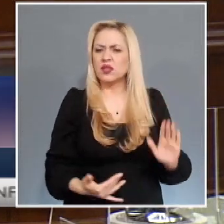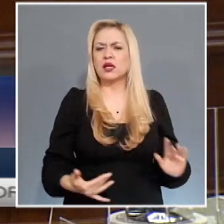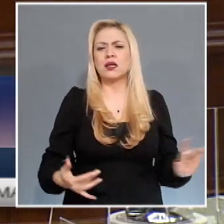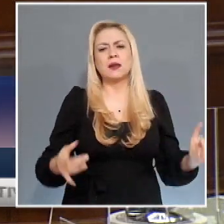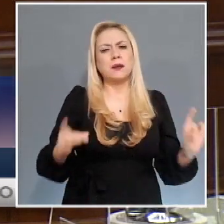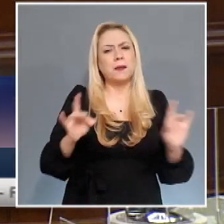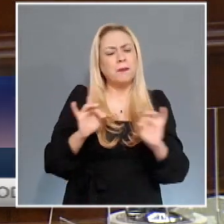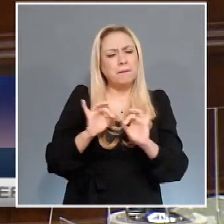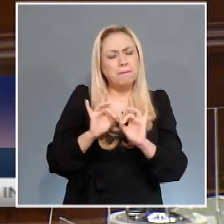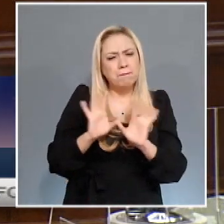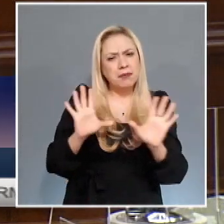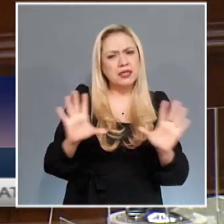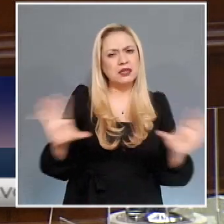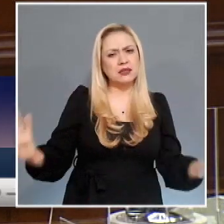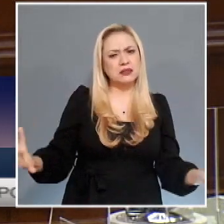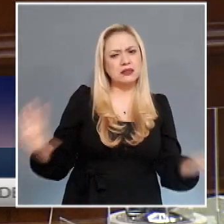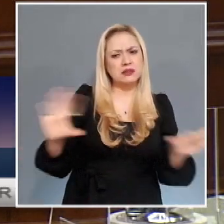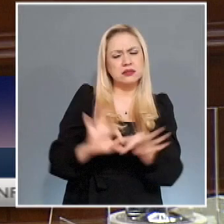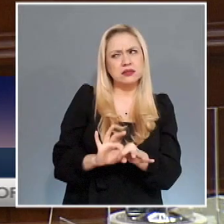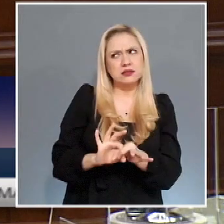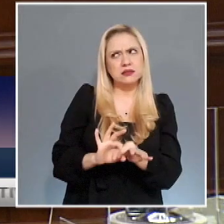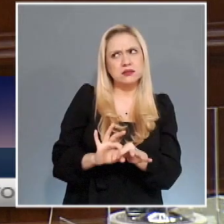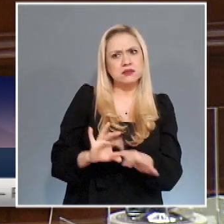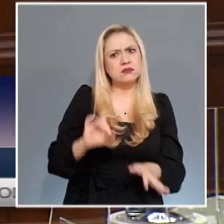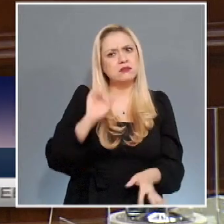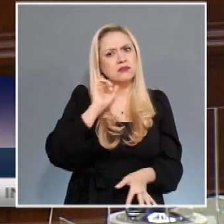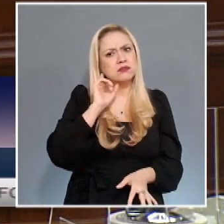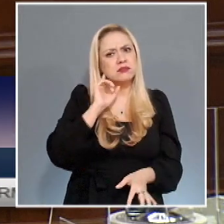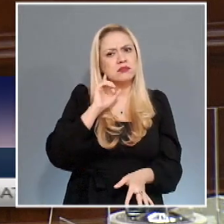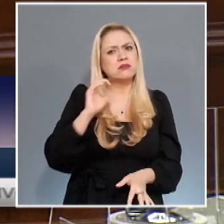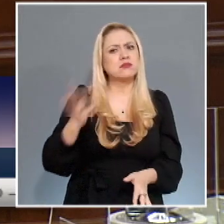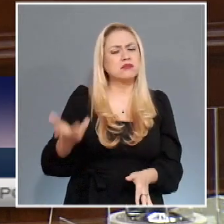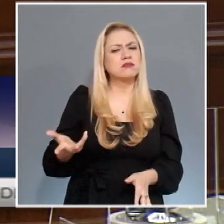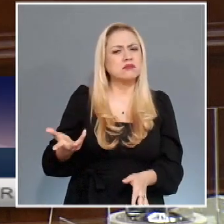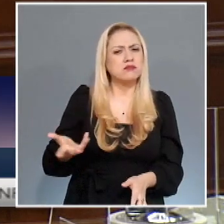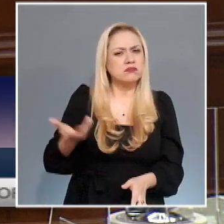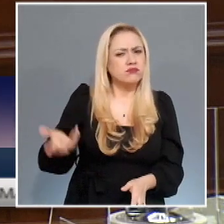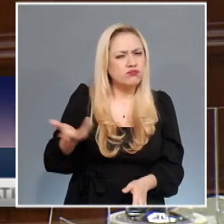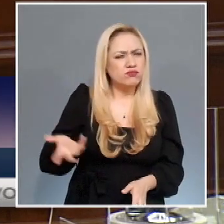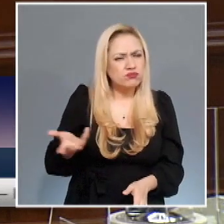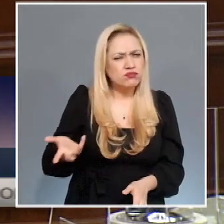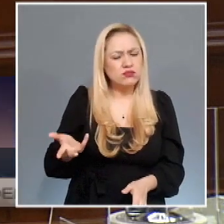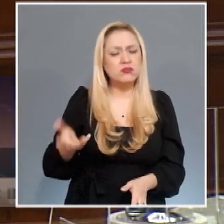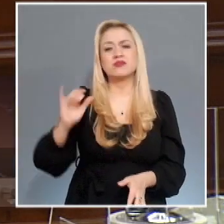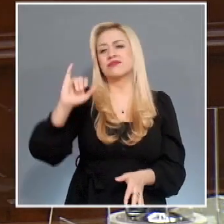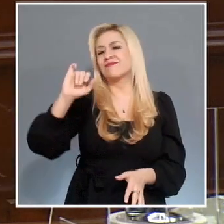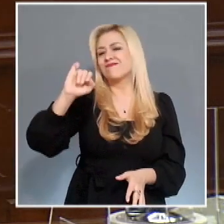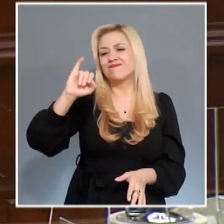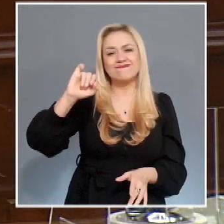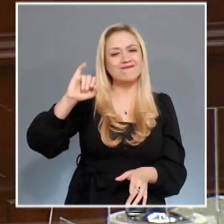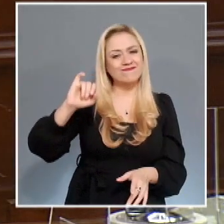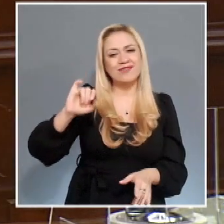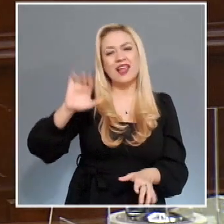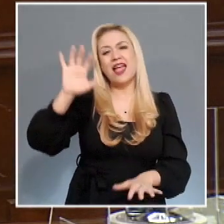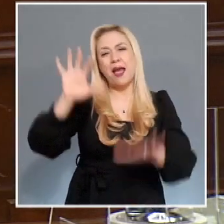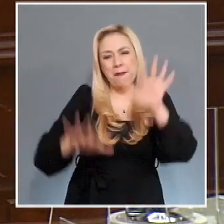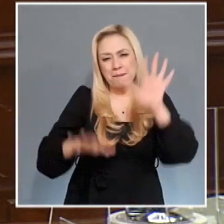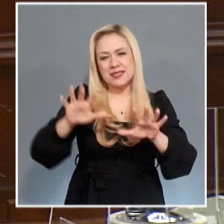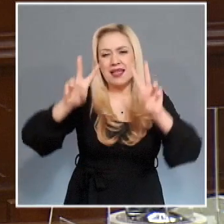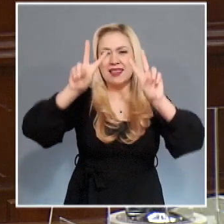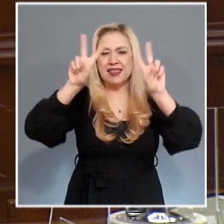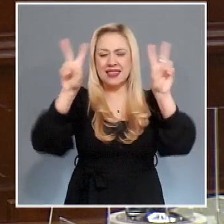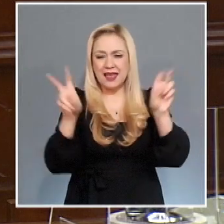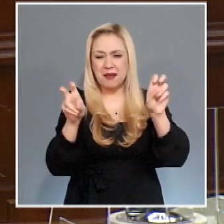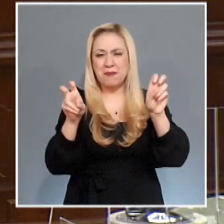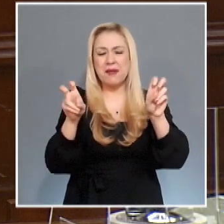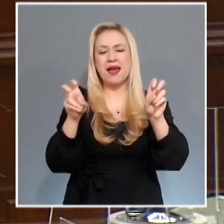generalmente, que generalmente es muy indirecta al tema, son insuficientes para cumplir